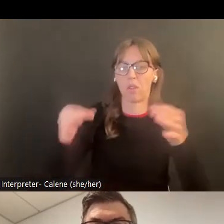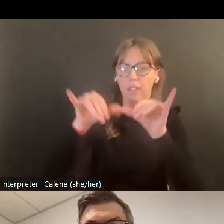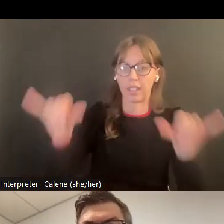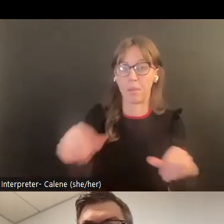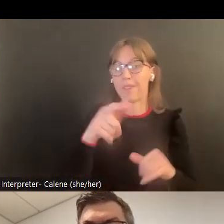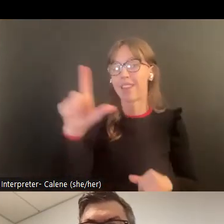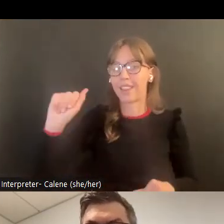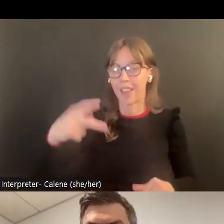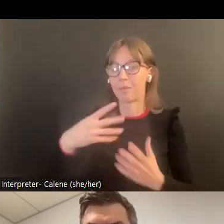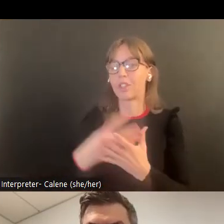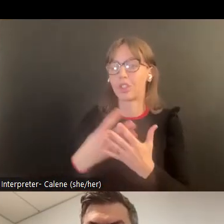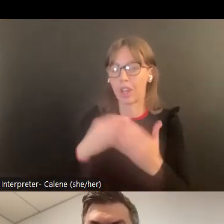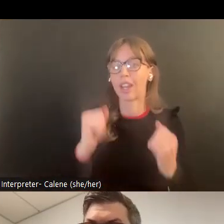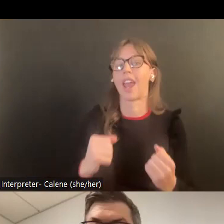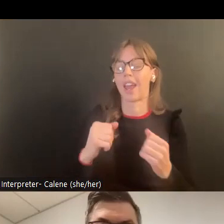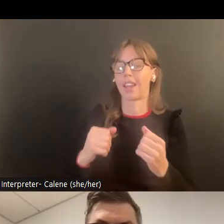Entonces, sí, lo que sería